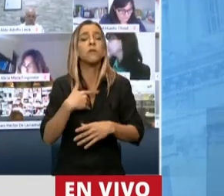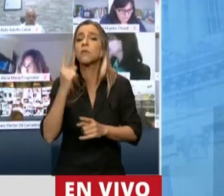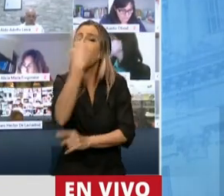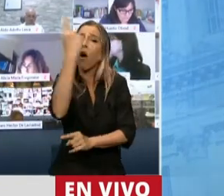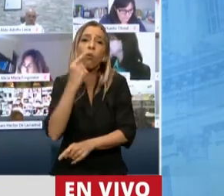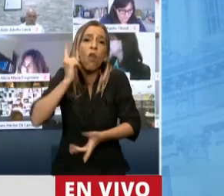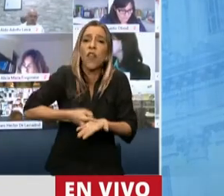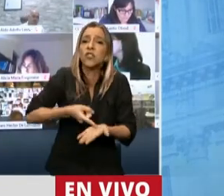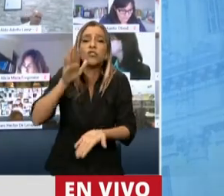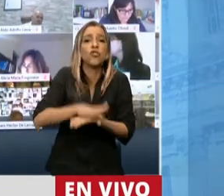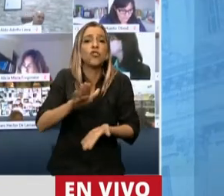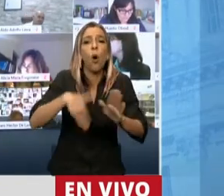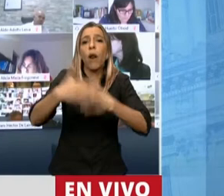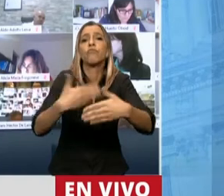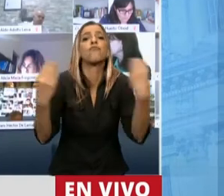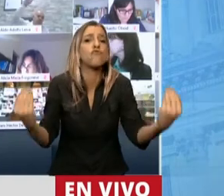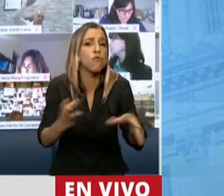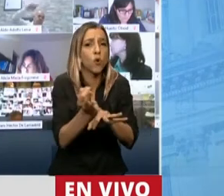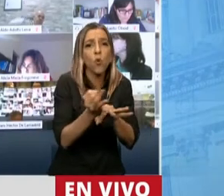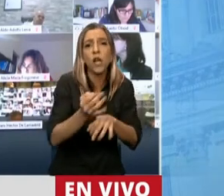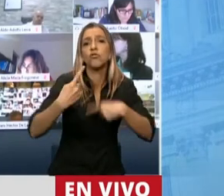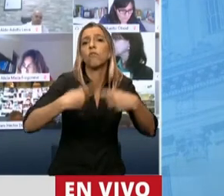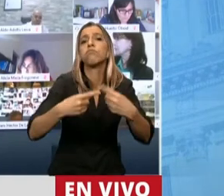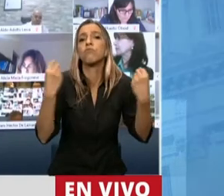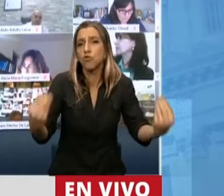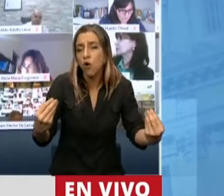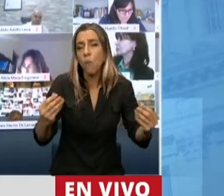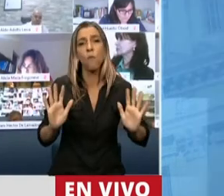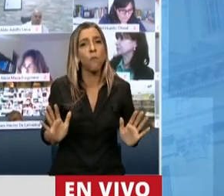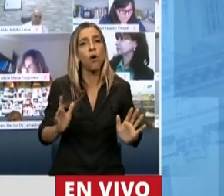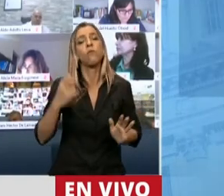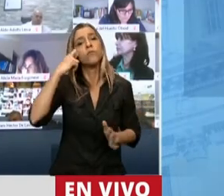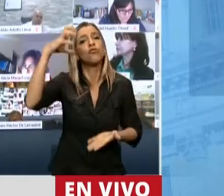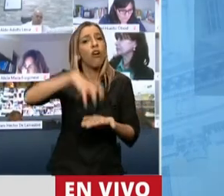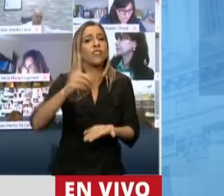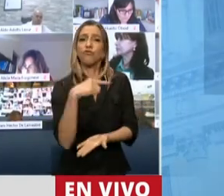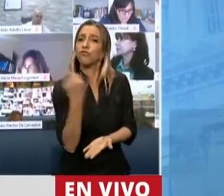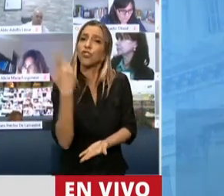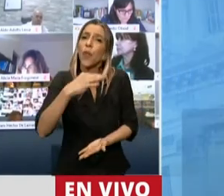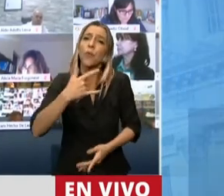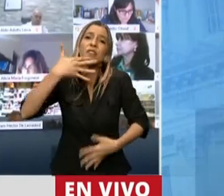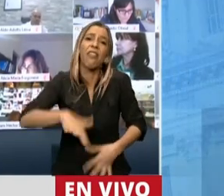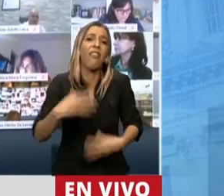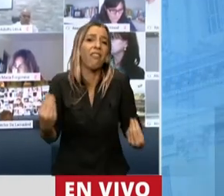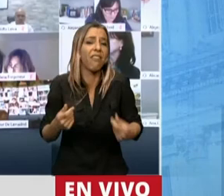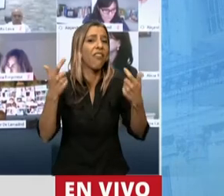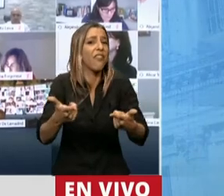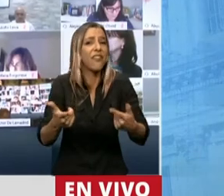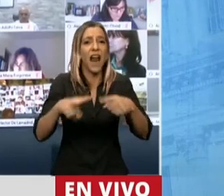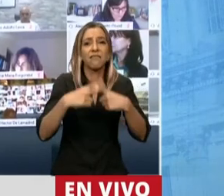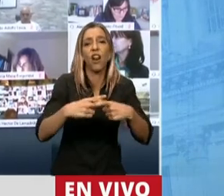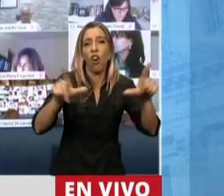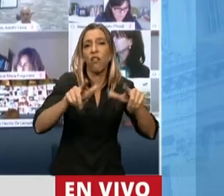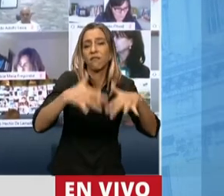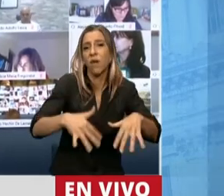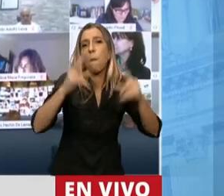ruta y fundamentalmente que este Congreso entienda que necesitamos poner los recursos, los programas, como los